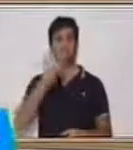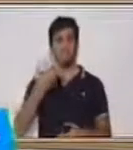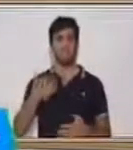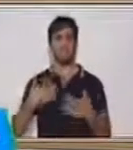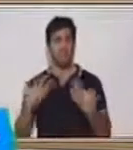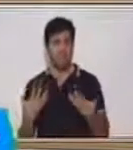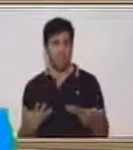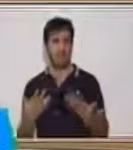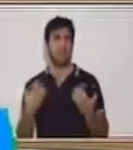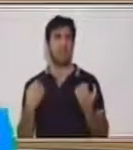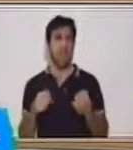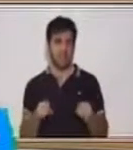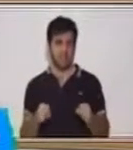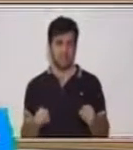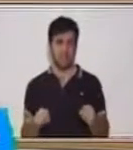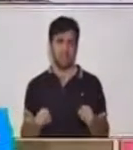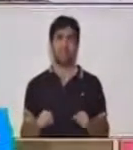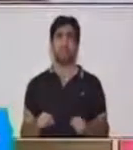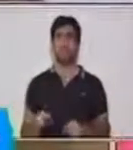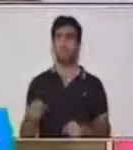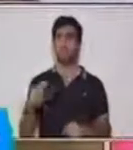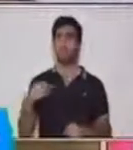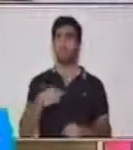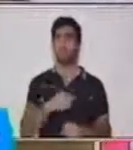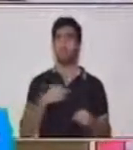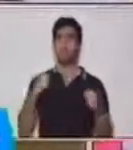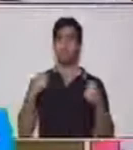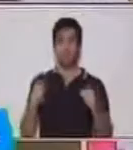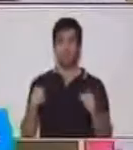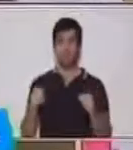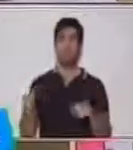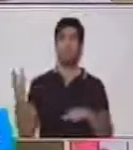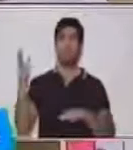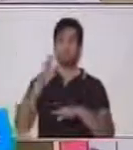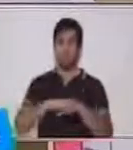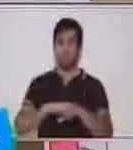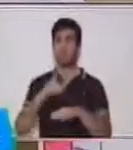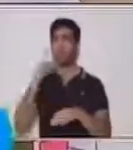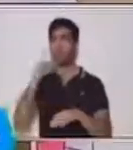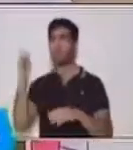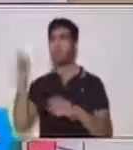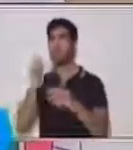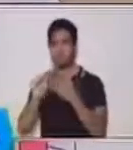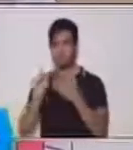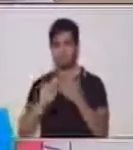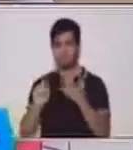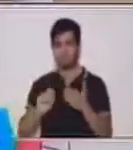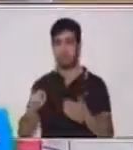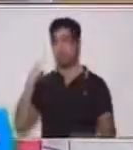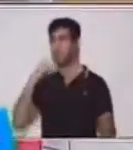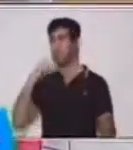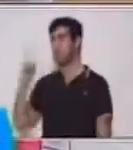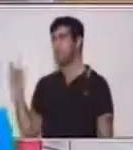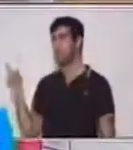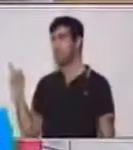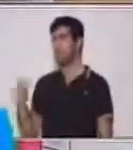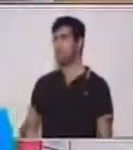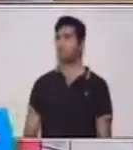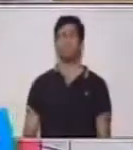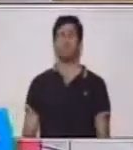trabajar esto? Vamos a hacer otros ejercicios. Vamos acá, quince. Aquí dice quince.